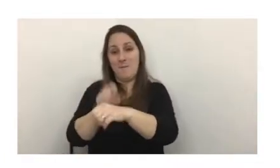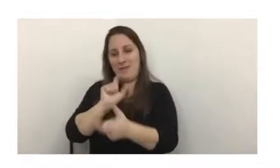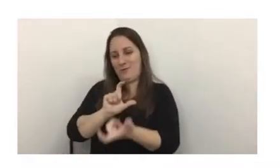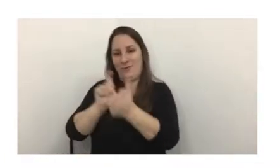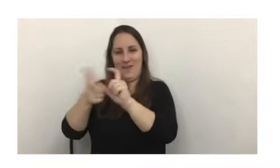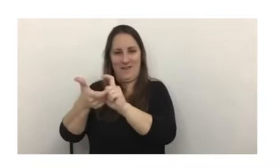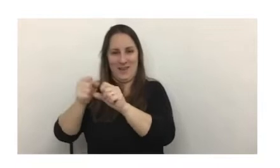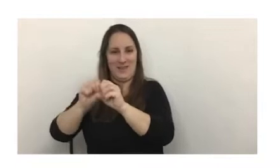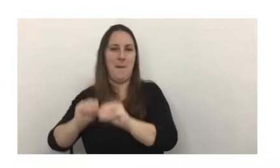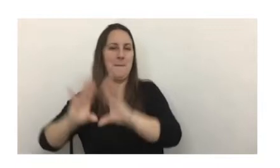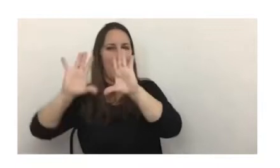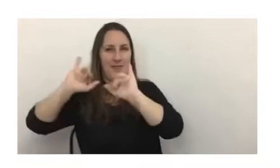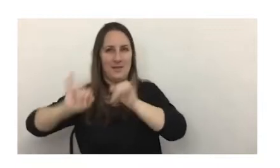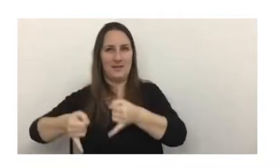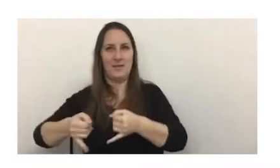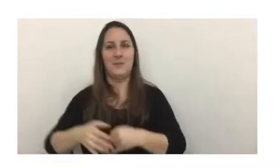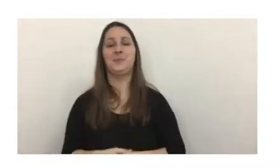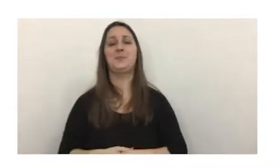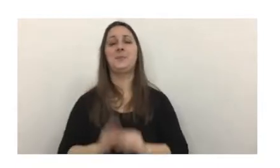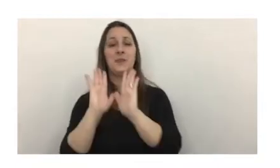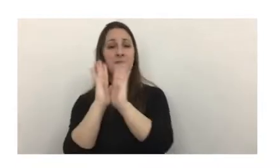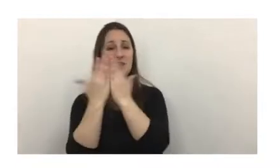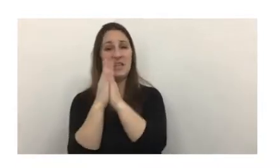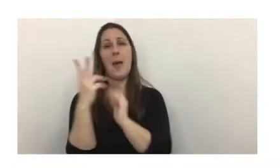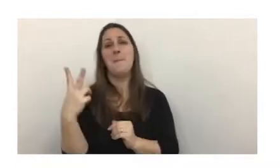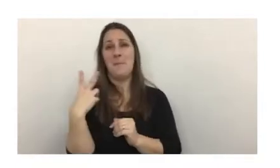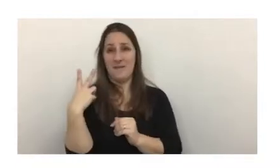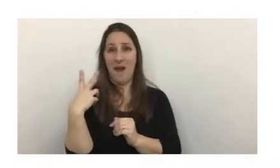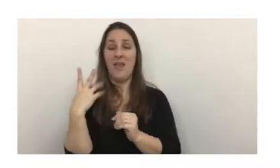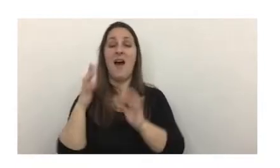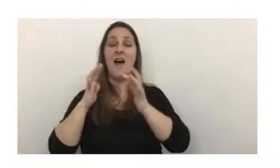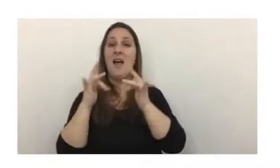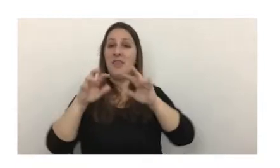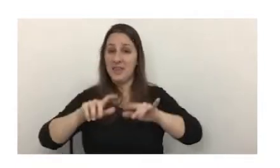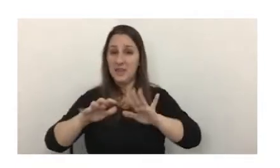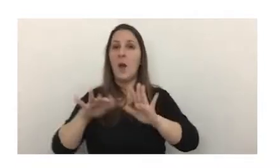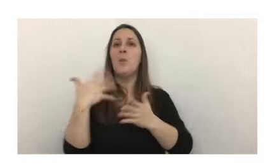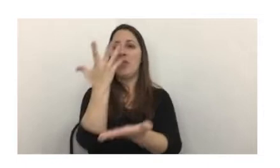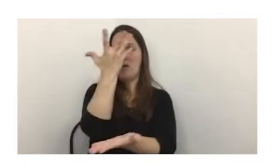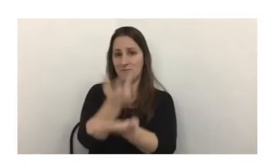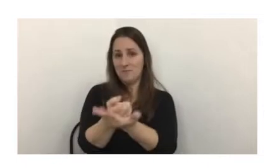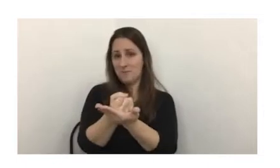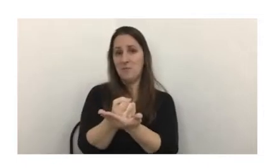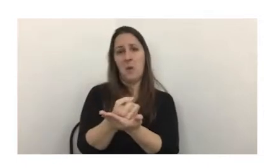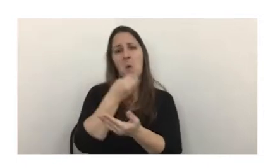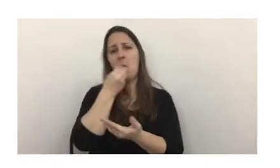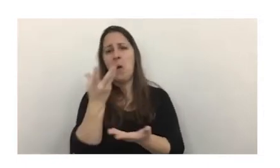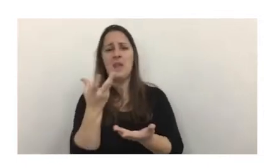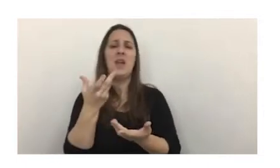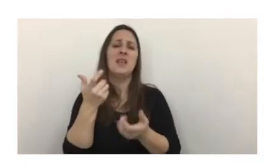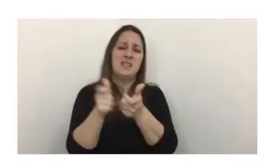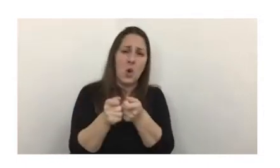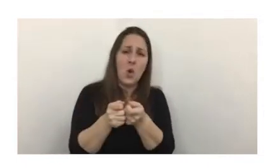transacción Y finalmente, las billeteras privadas digitales que se pueden descargar desde cualquier marketplace al